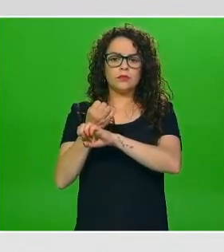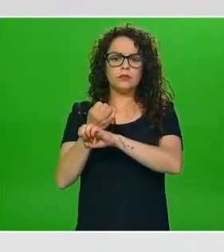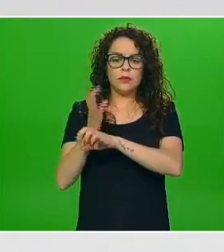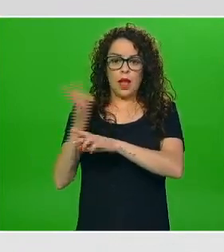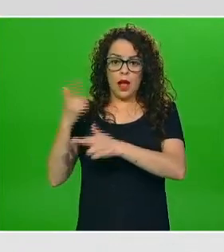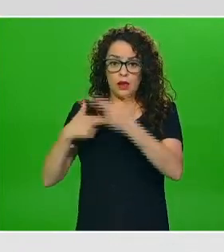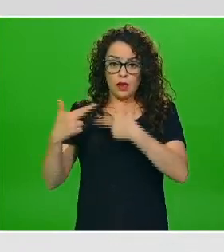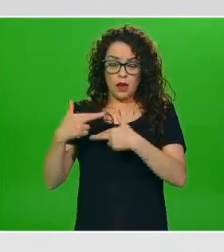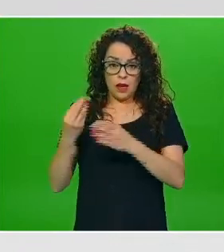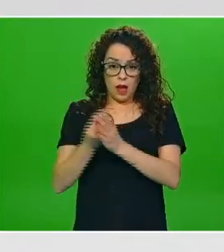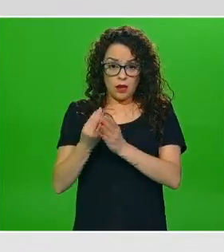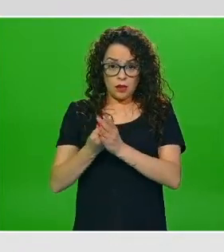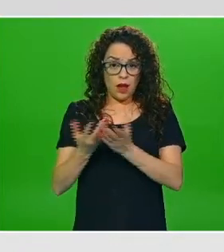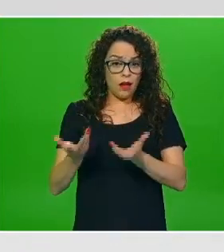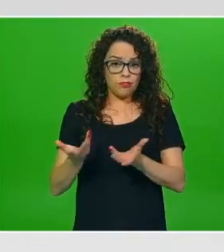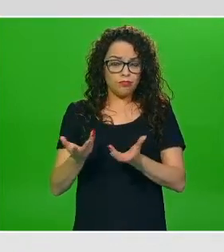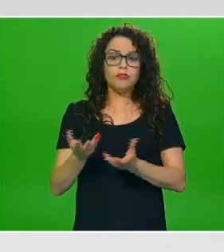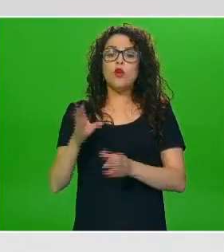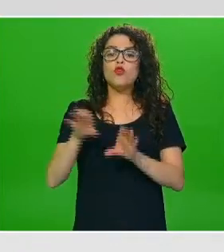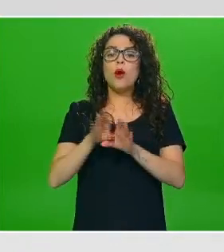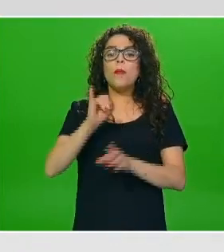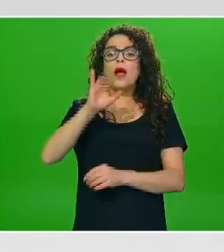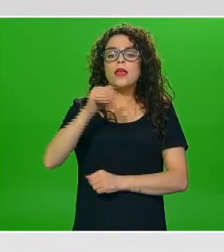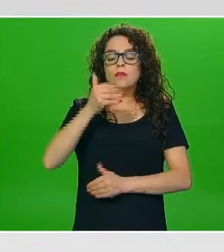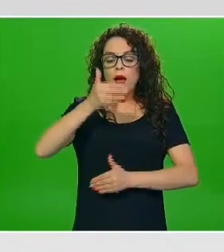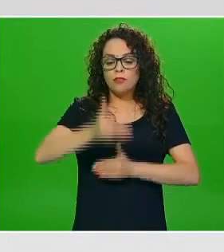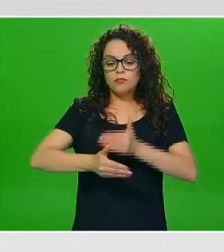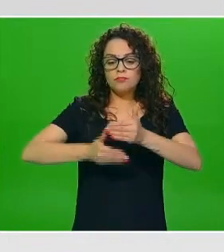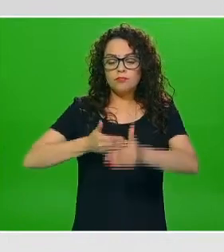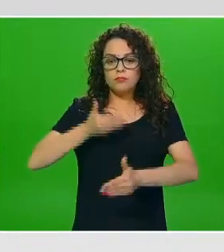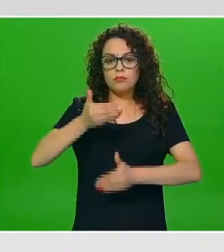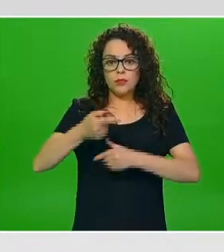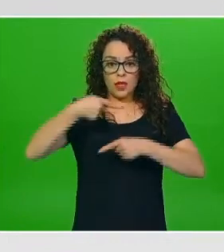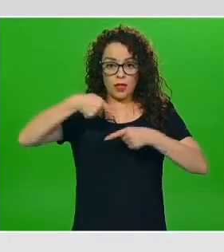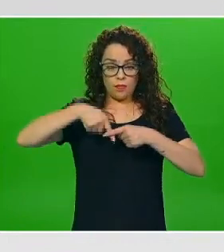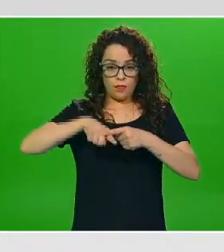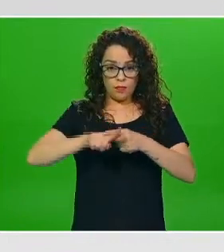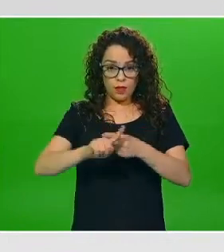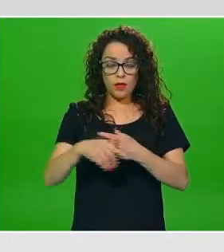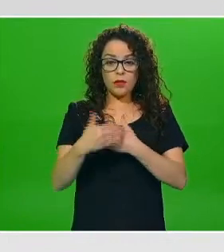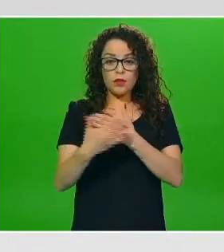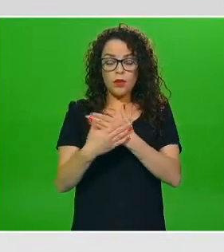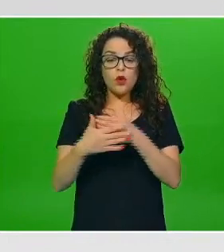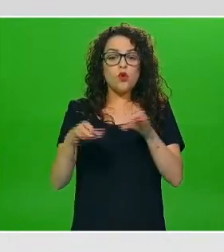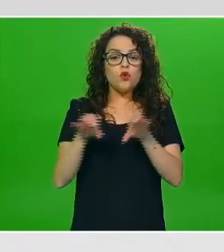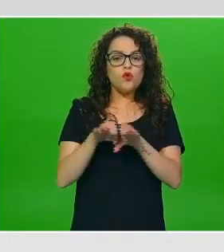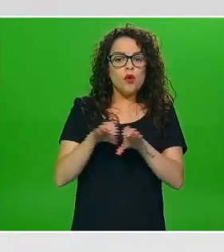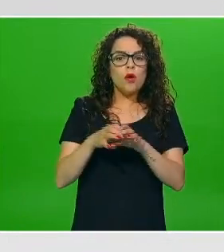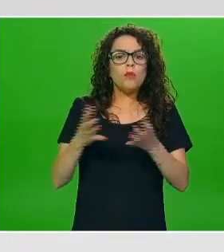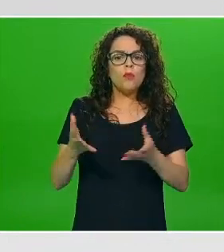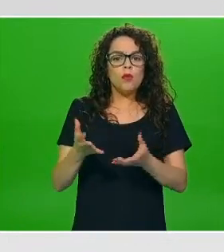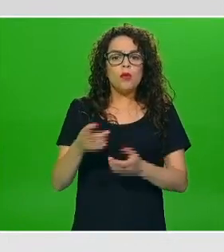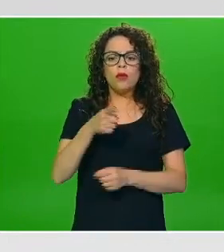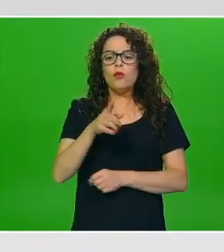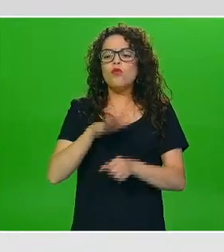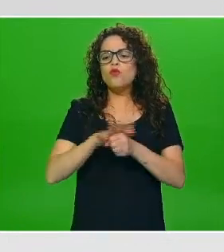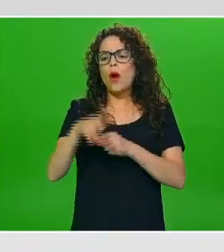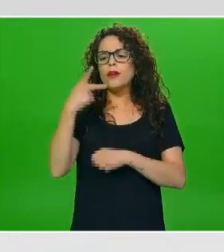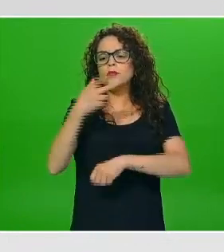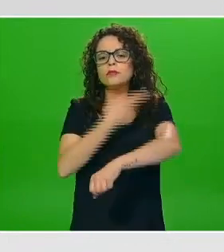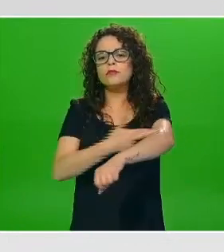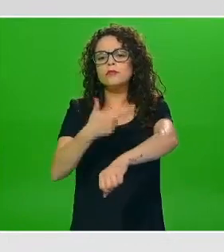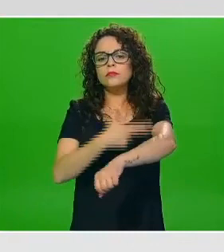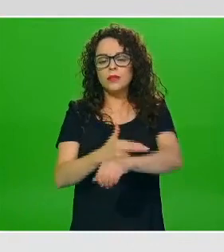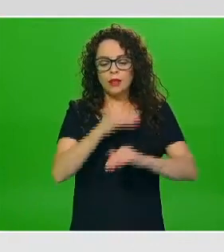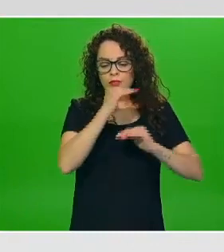confirmar exactamente cómo iba ese proceso que iba escalonado y no sé exactamente en qué punto estaban el resto de